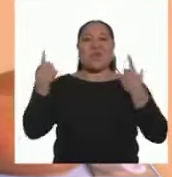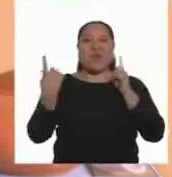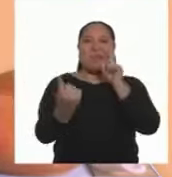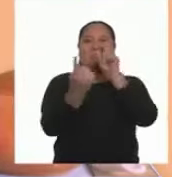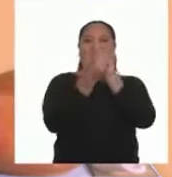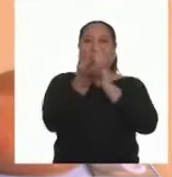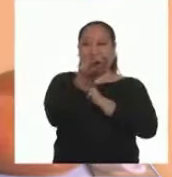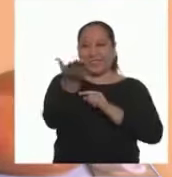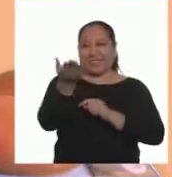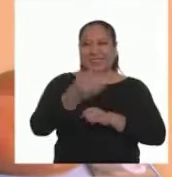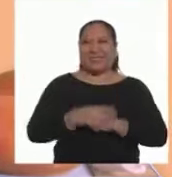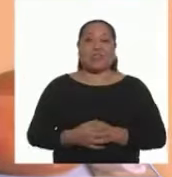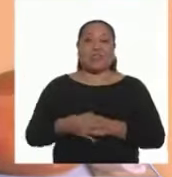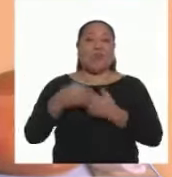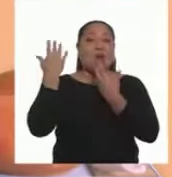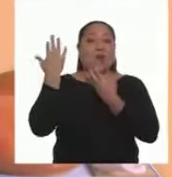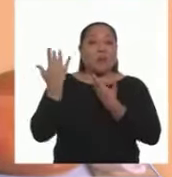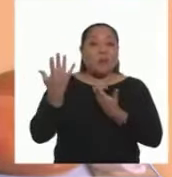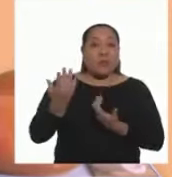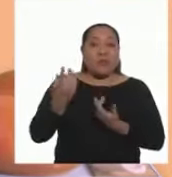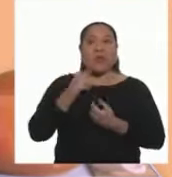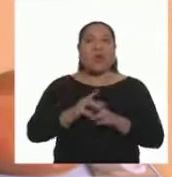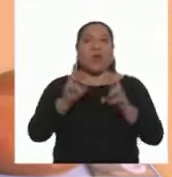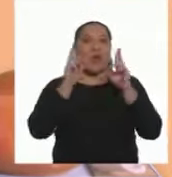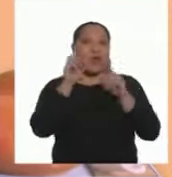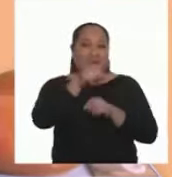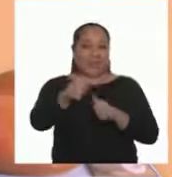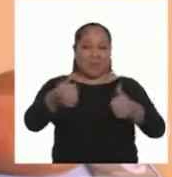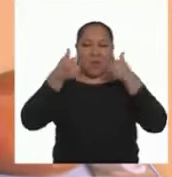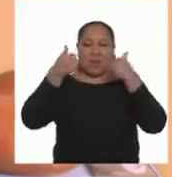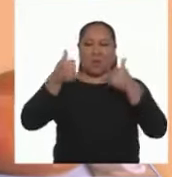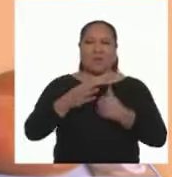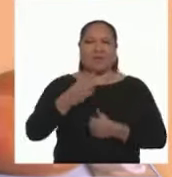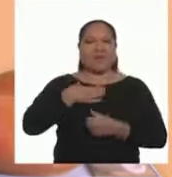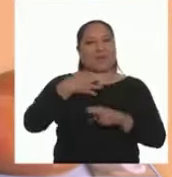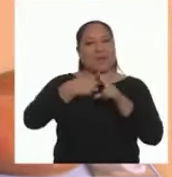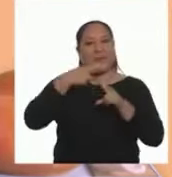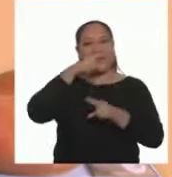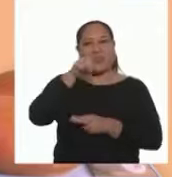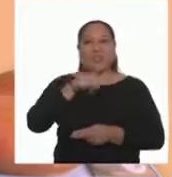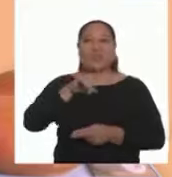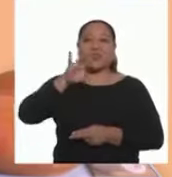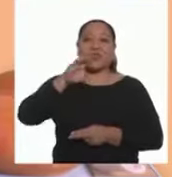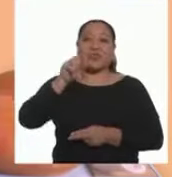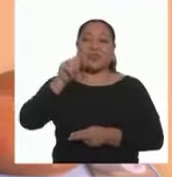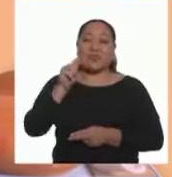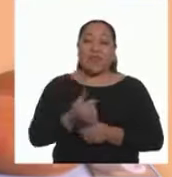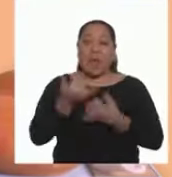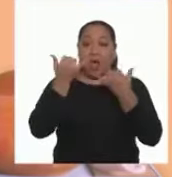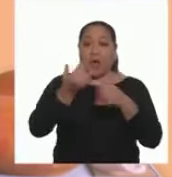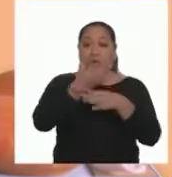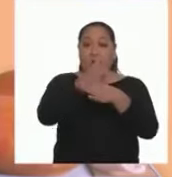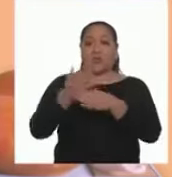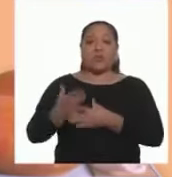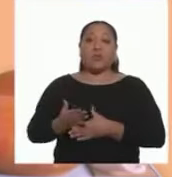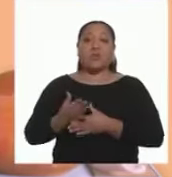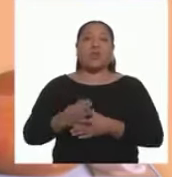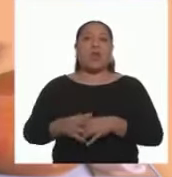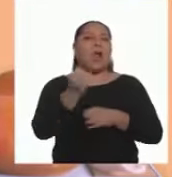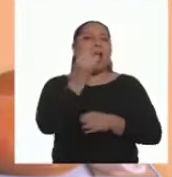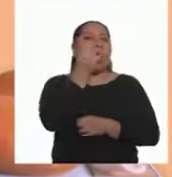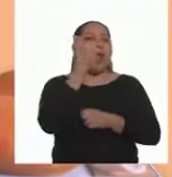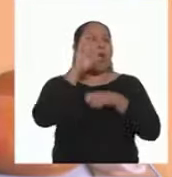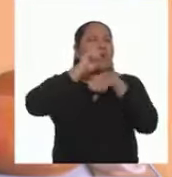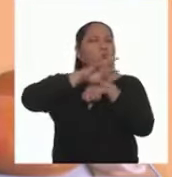Que alegría estar de nuevo con ustedes Espero que se encuentren muy bien Soy Suset Y en esta ocasión